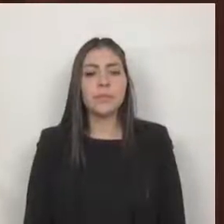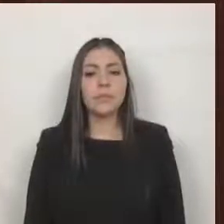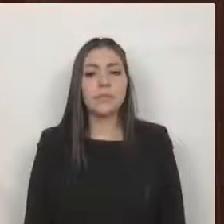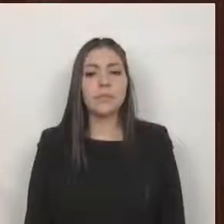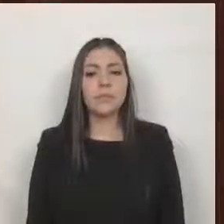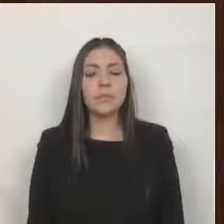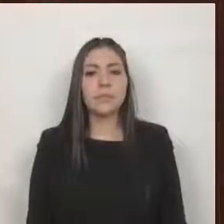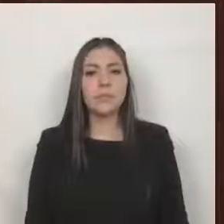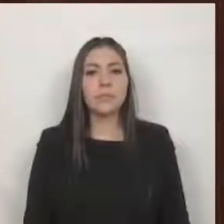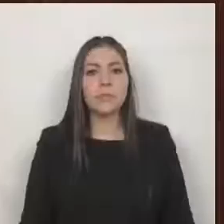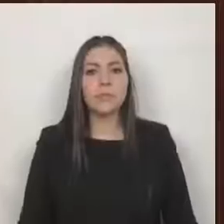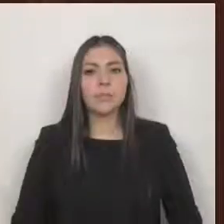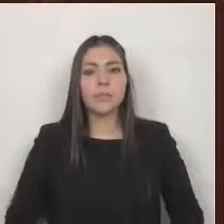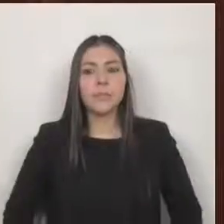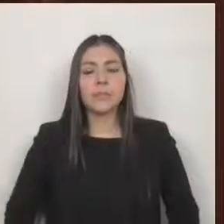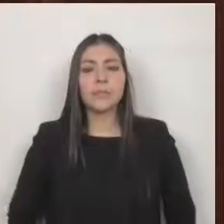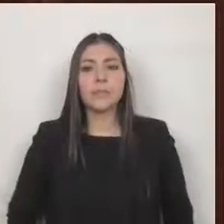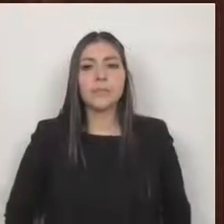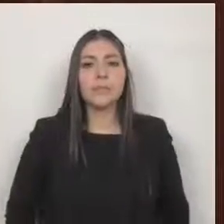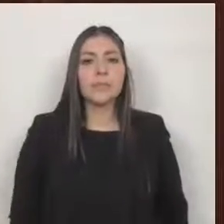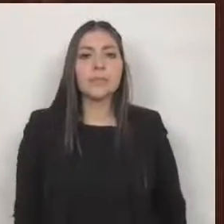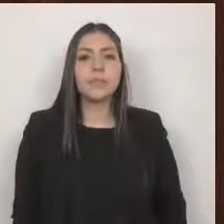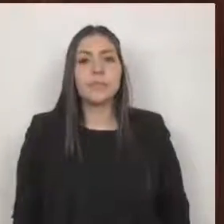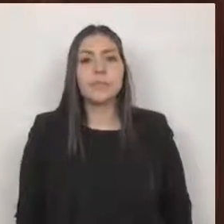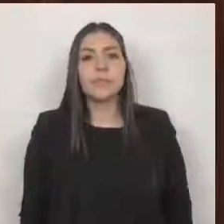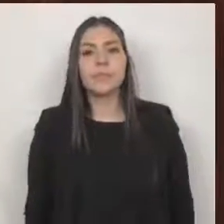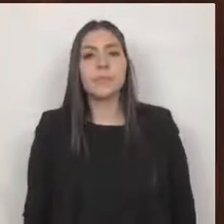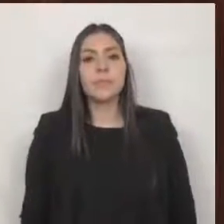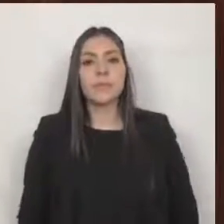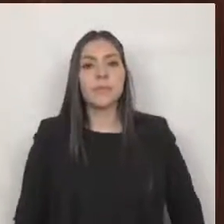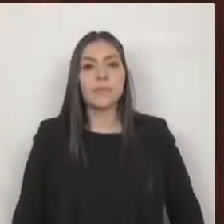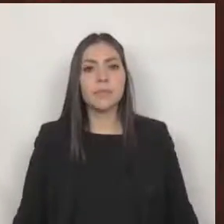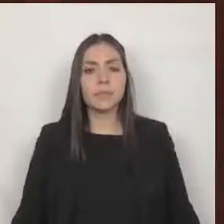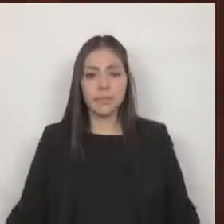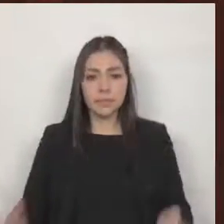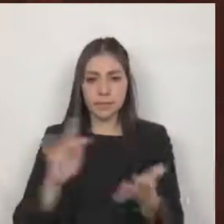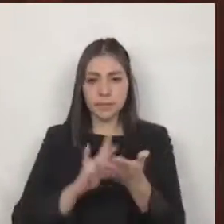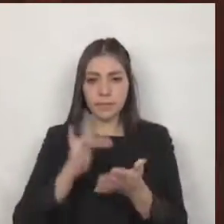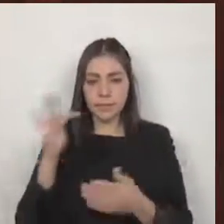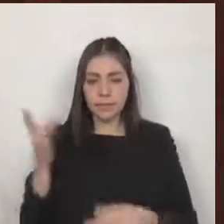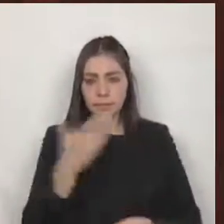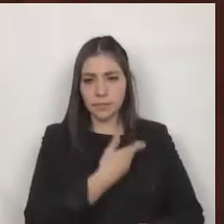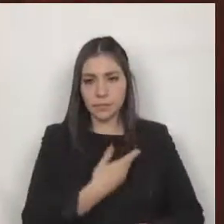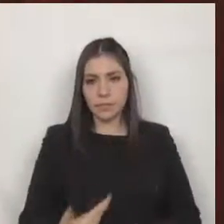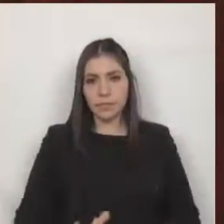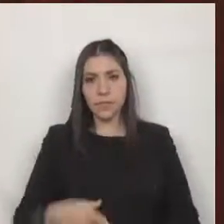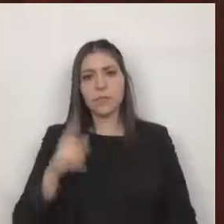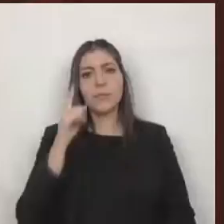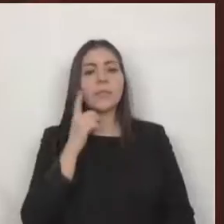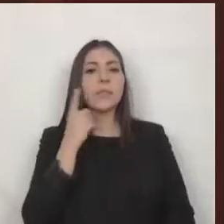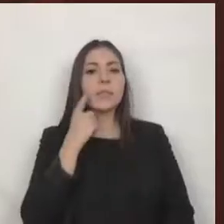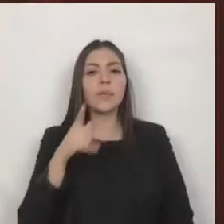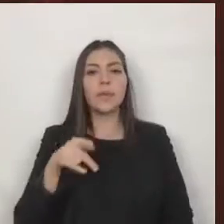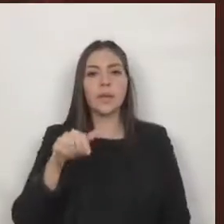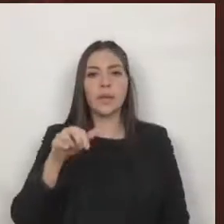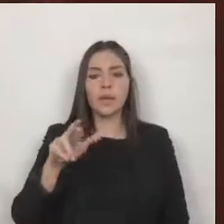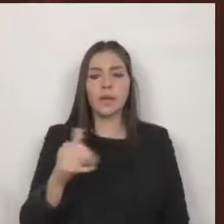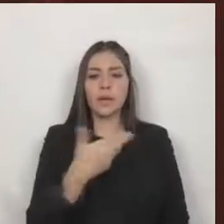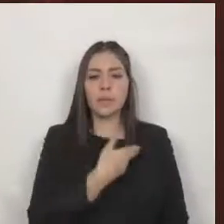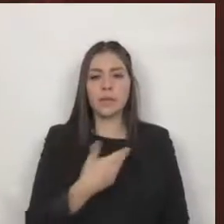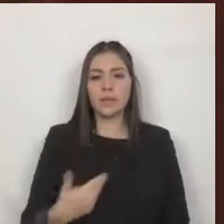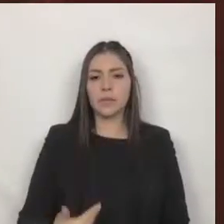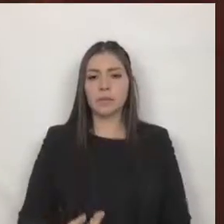gracias presidenta diputada carina labastida sotelo presidenta de la honorable sexagésima